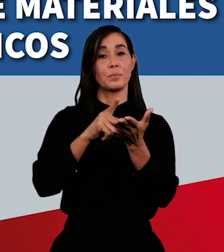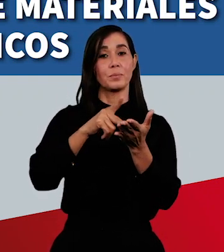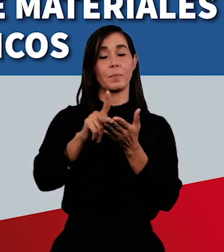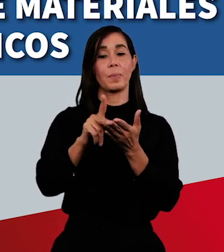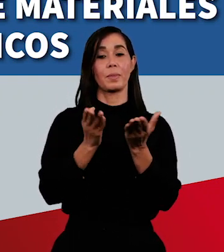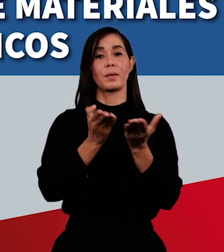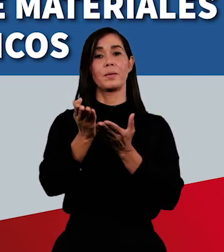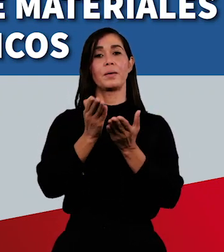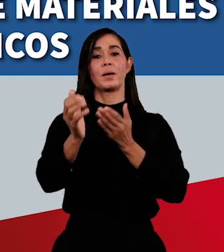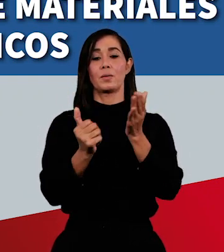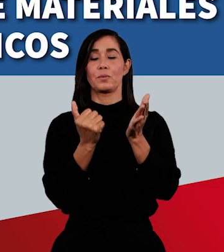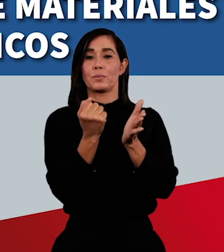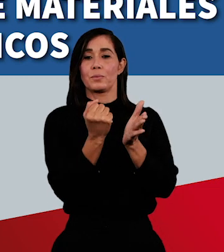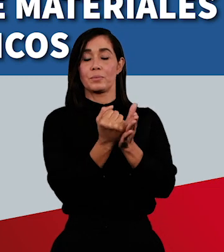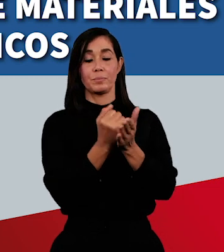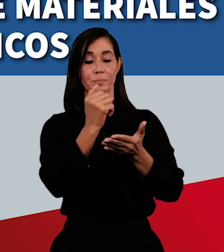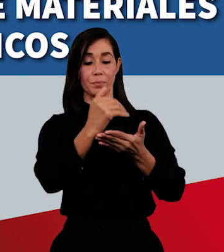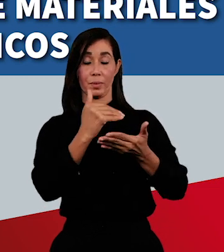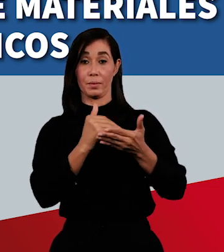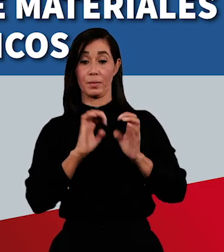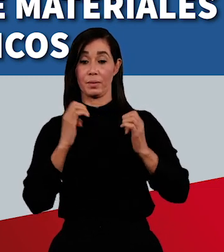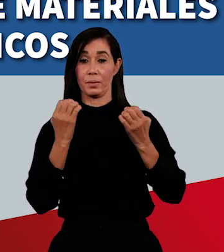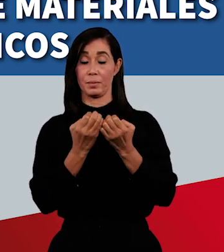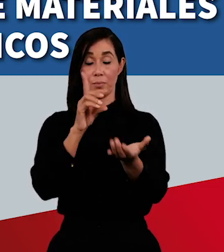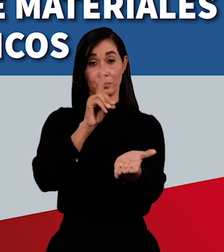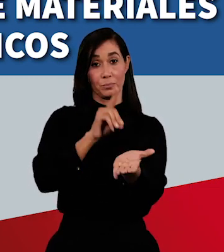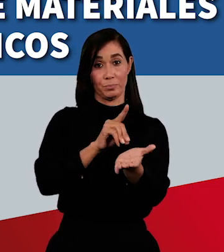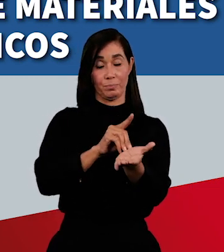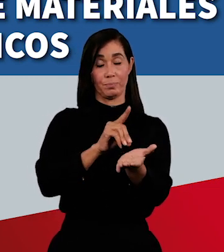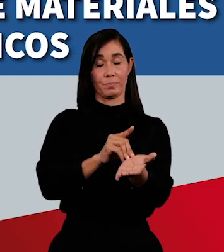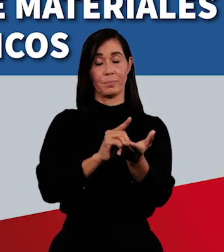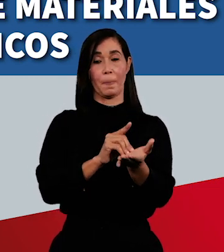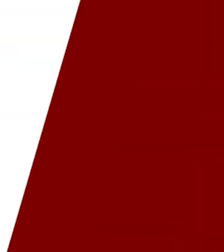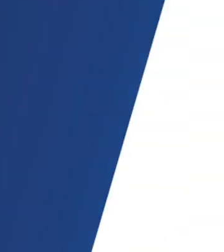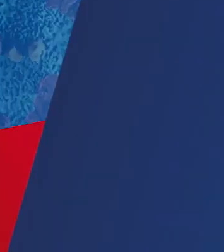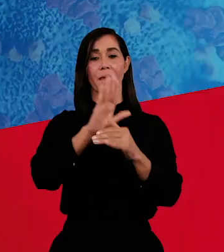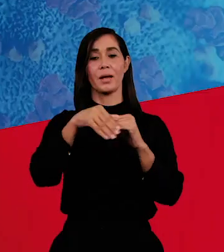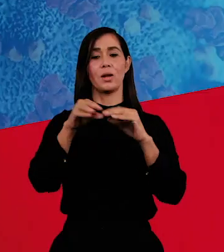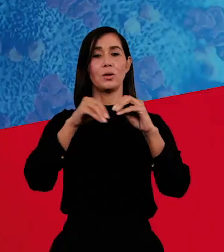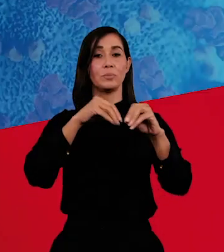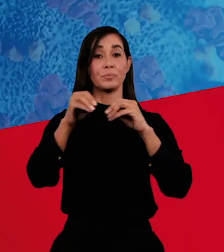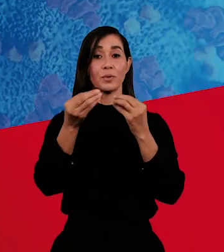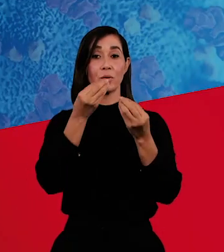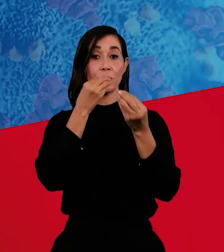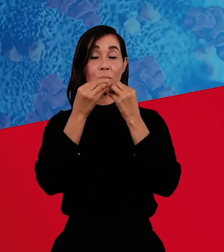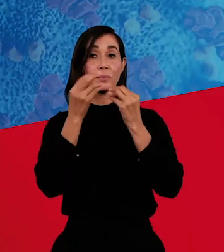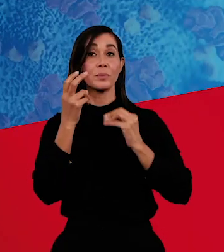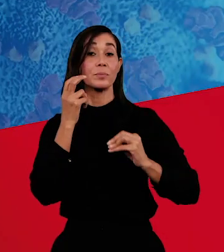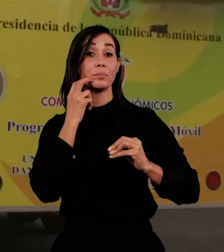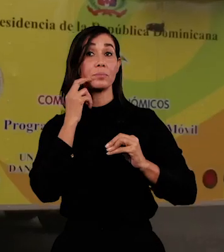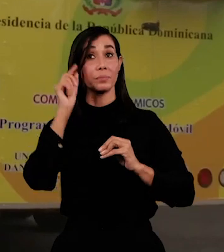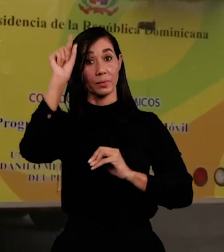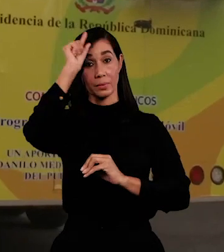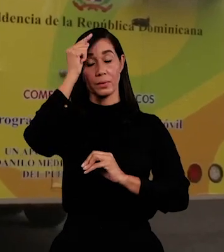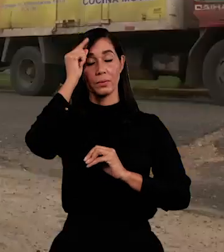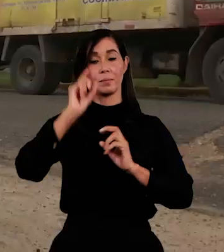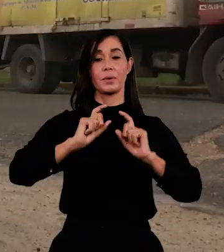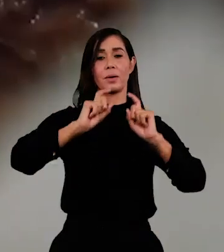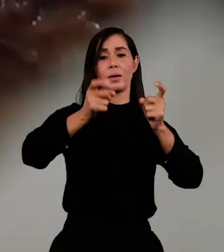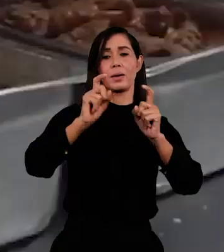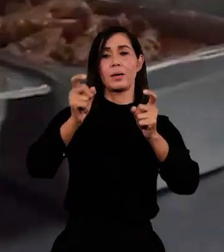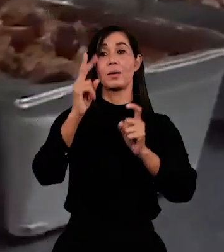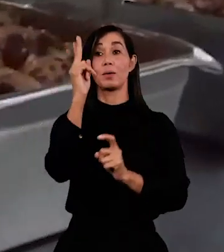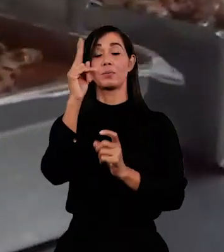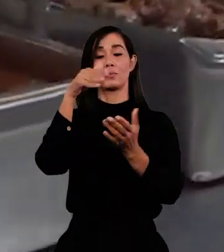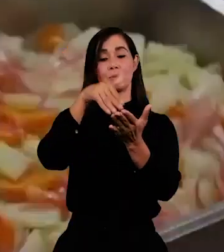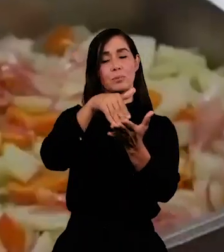del ITEVIS para la colocación en el mercado local de materiales y equipos médicos. Los comedores económicos del Estado han entregado más